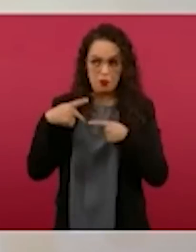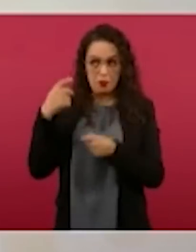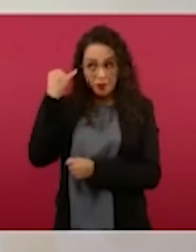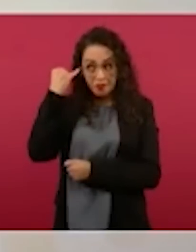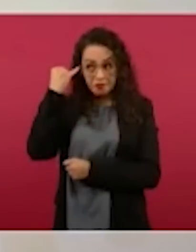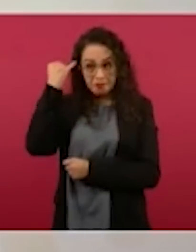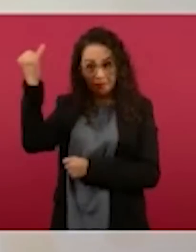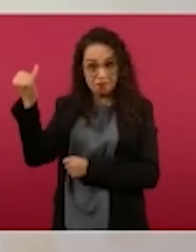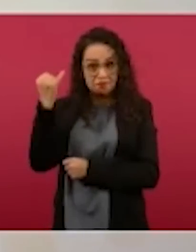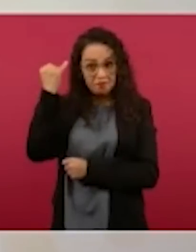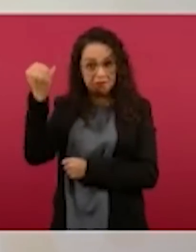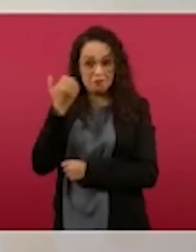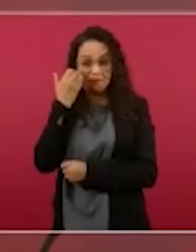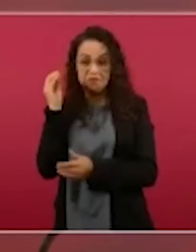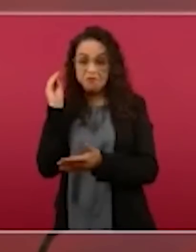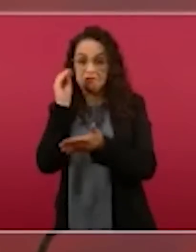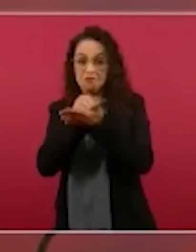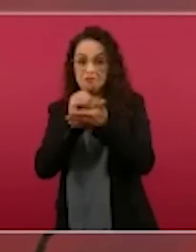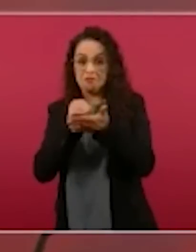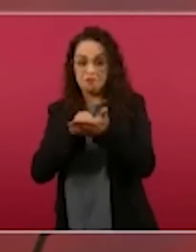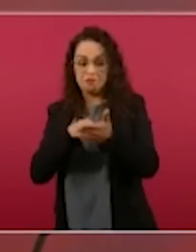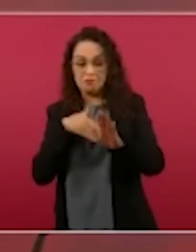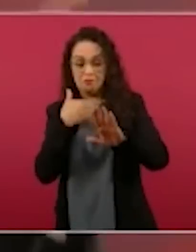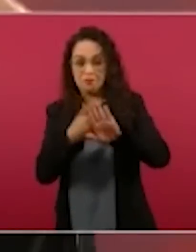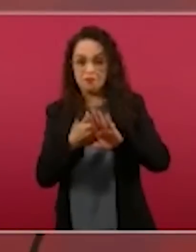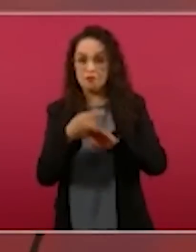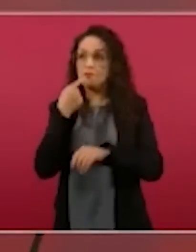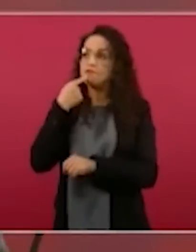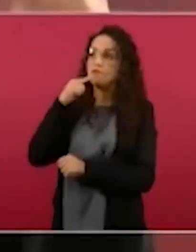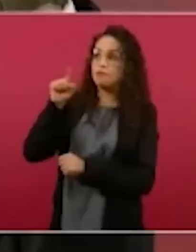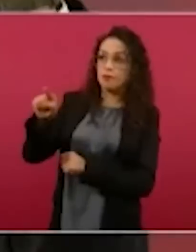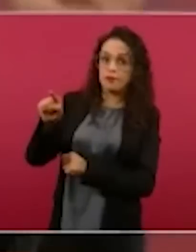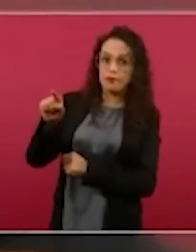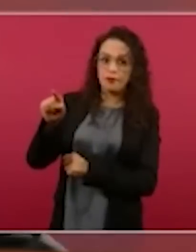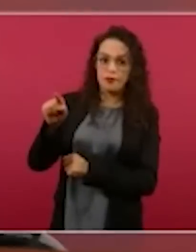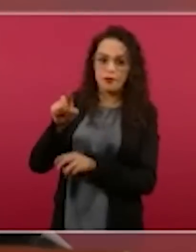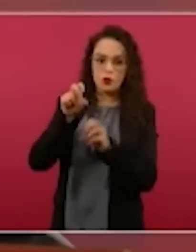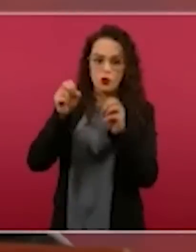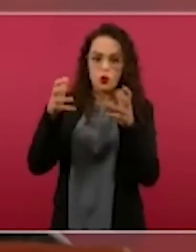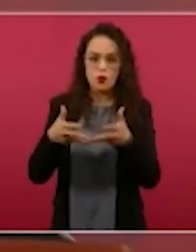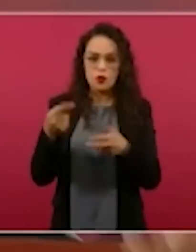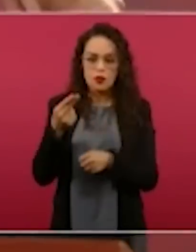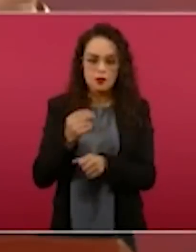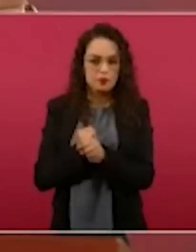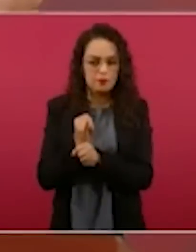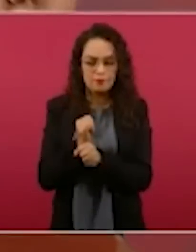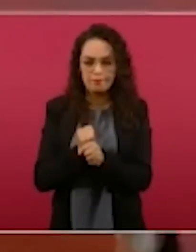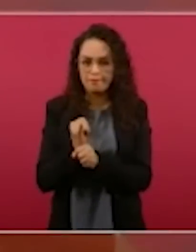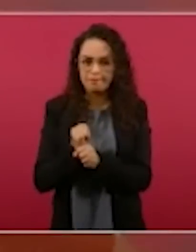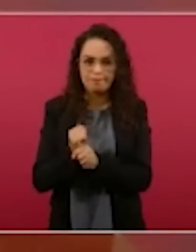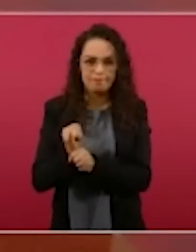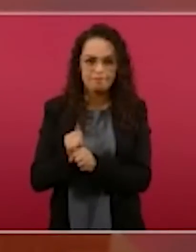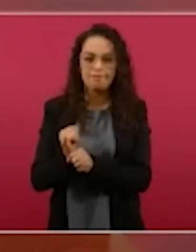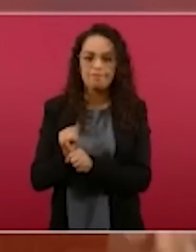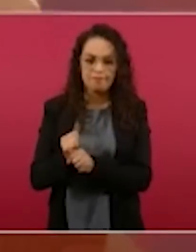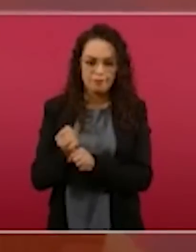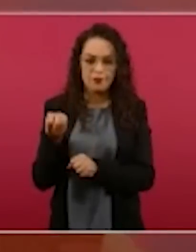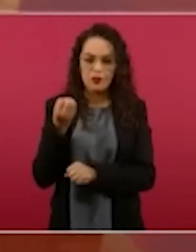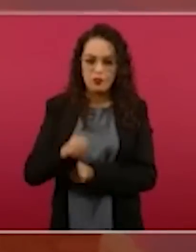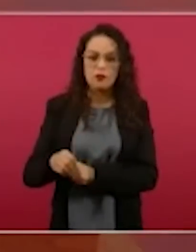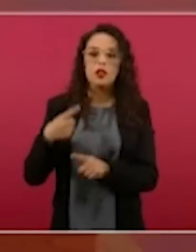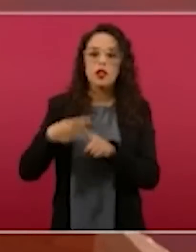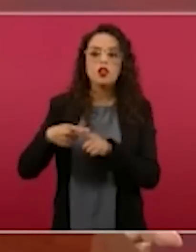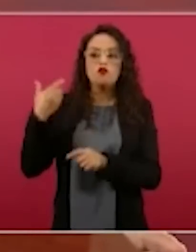si no hay fundamento, de todas maneras hay que investigar y castigar